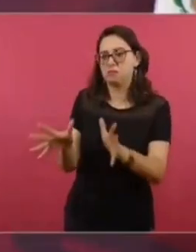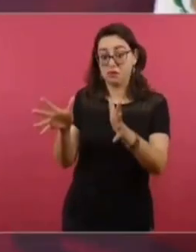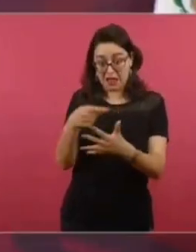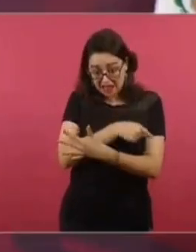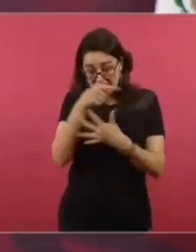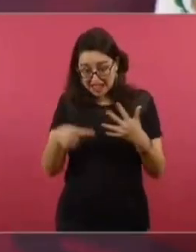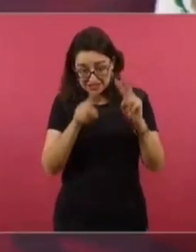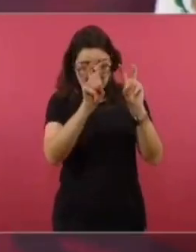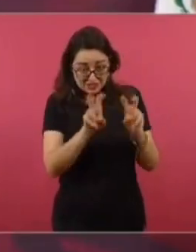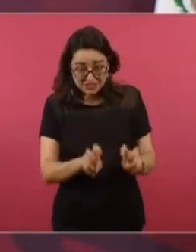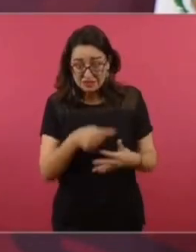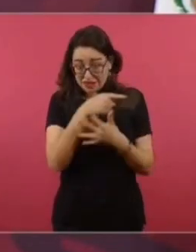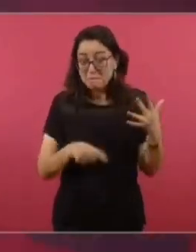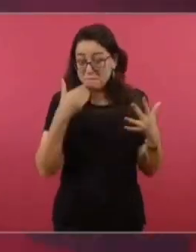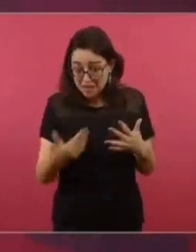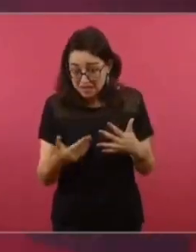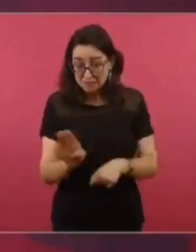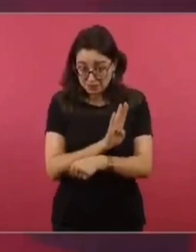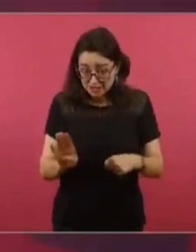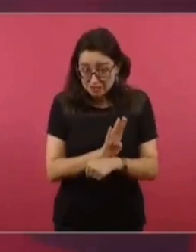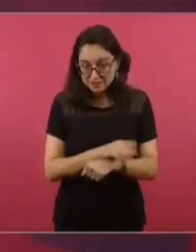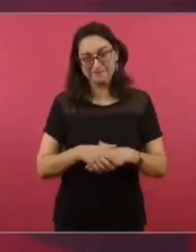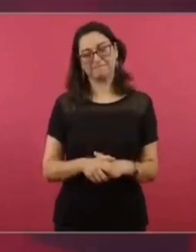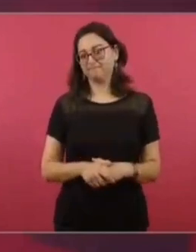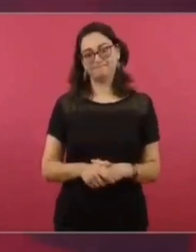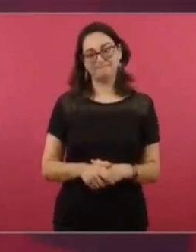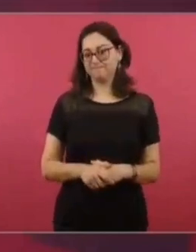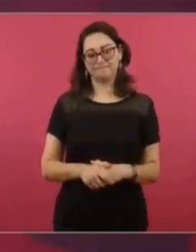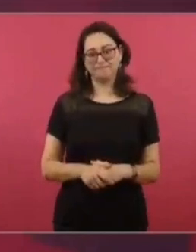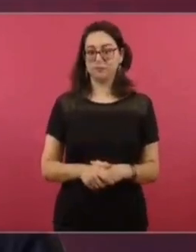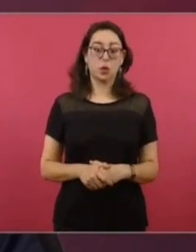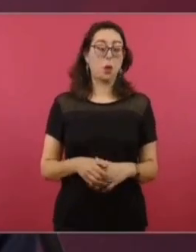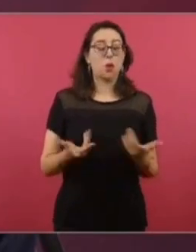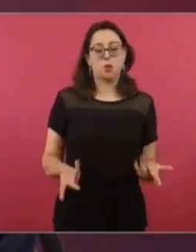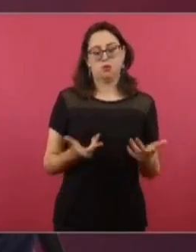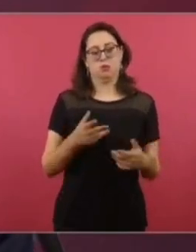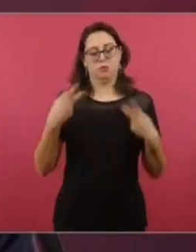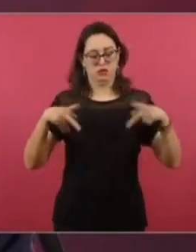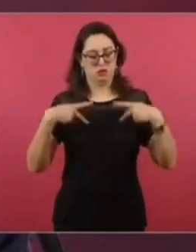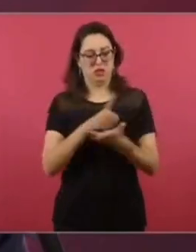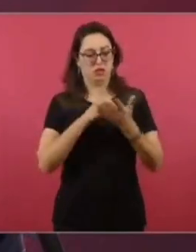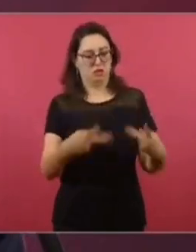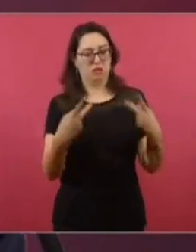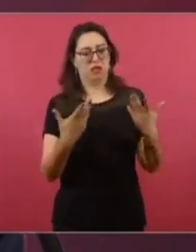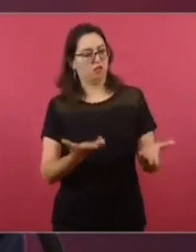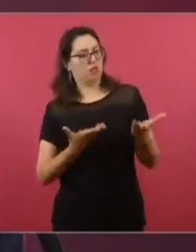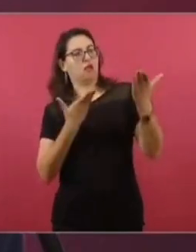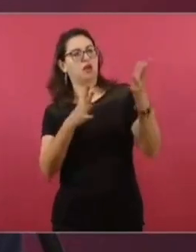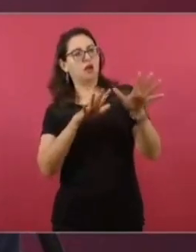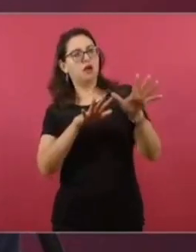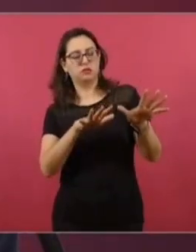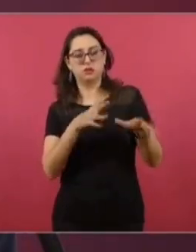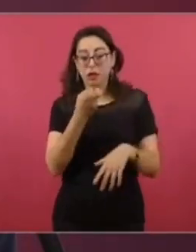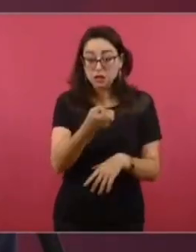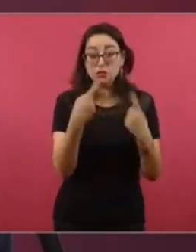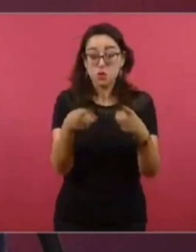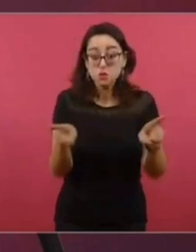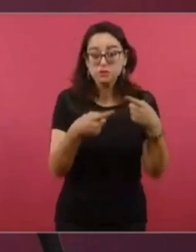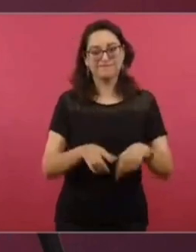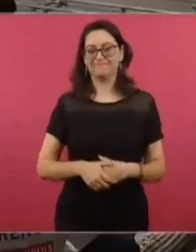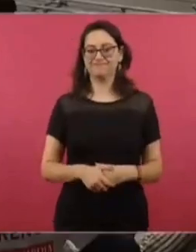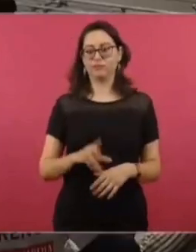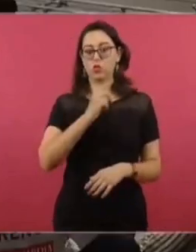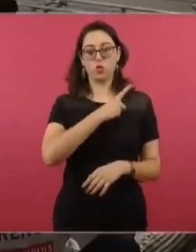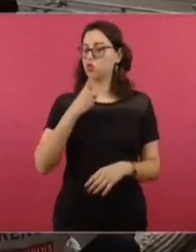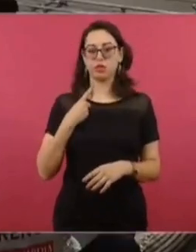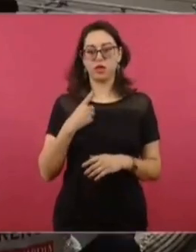mucho menos al consumo de drogas. Voy a poner como ejemplo a narcotraficantes. No, no, si hay música